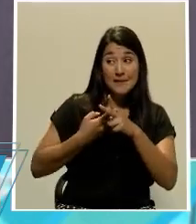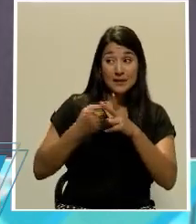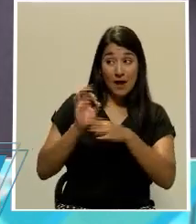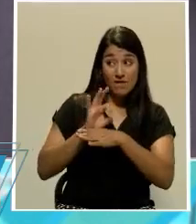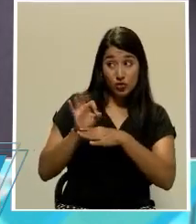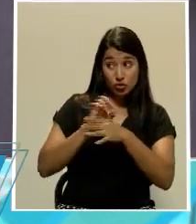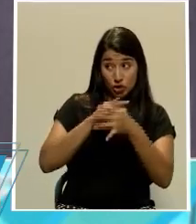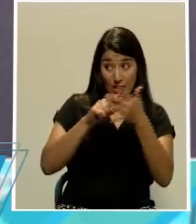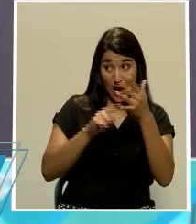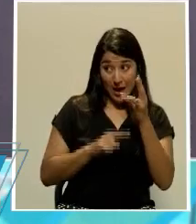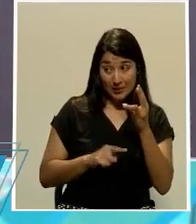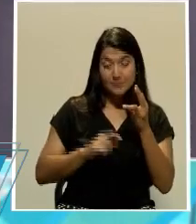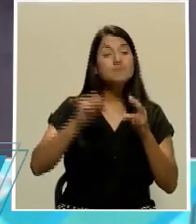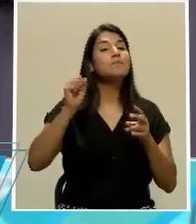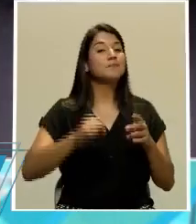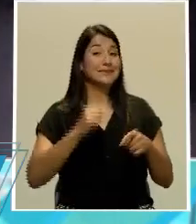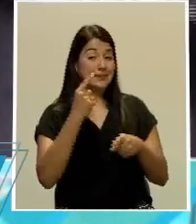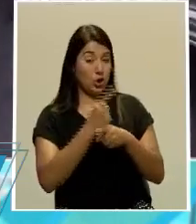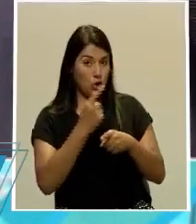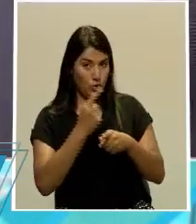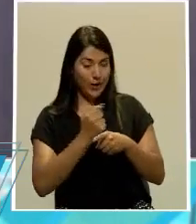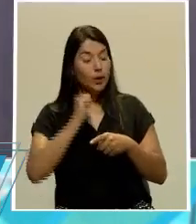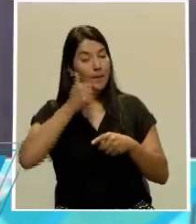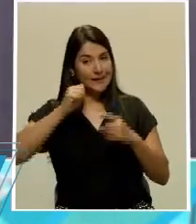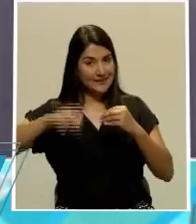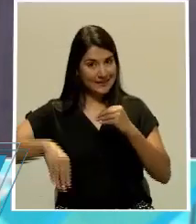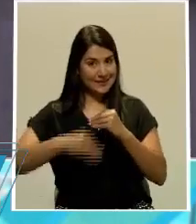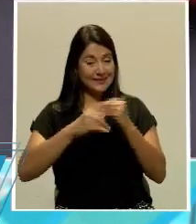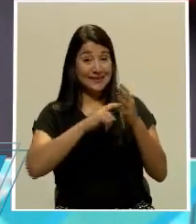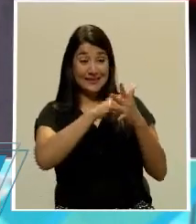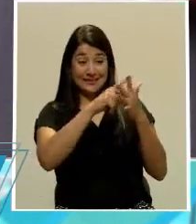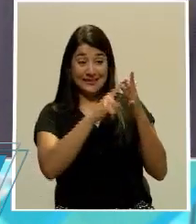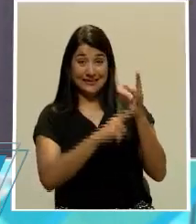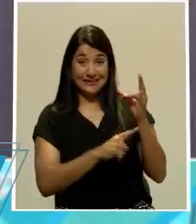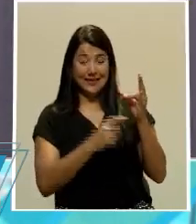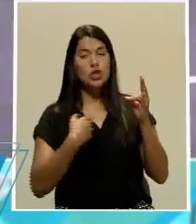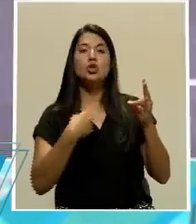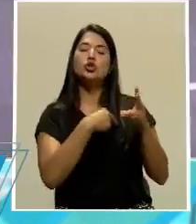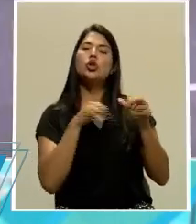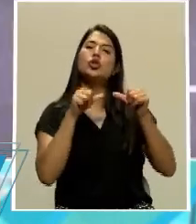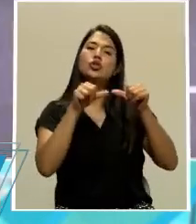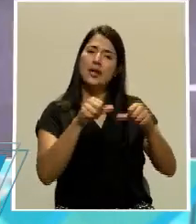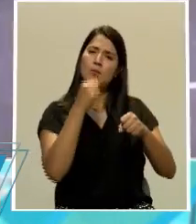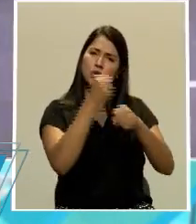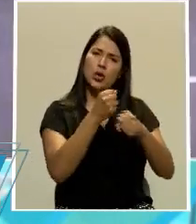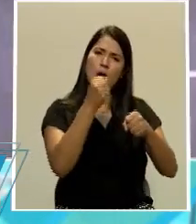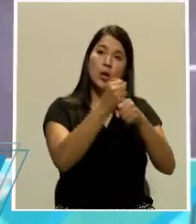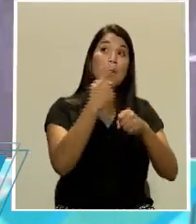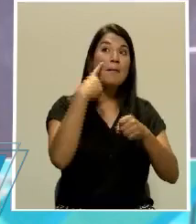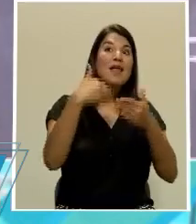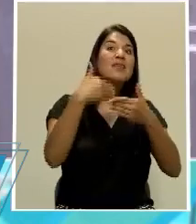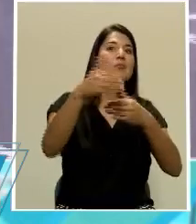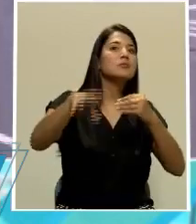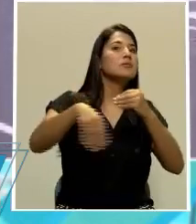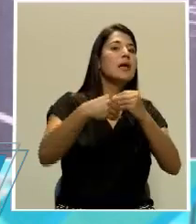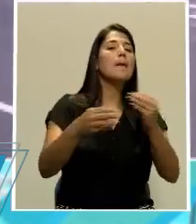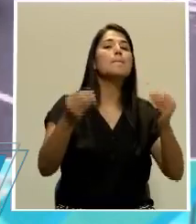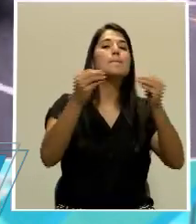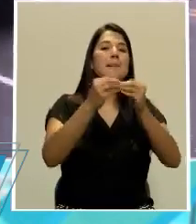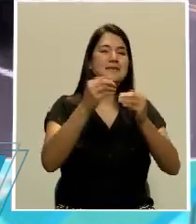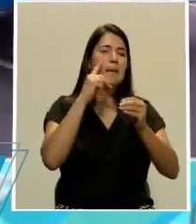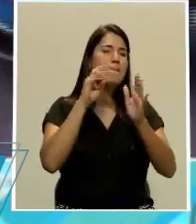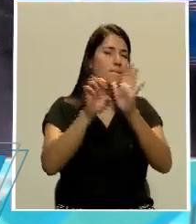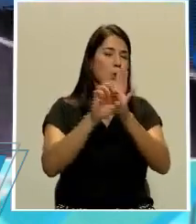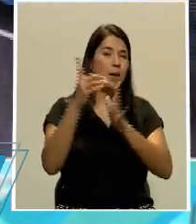efectivamente. Estos se vienen a sumar y continuamos en la mesa trabajando para que otros suspectores, por ejemplo, desamparados, tienen que